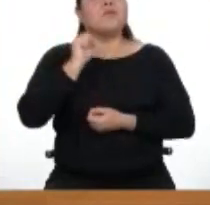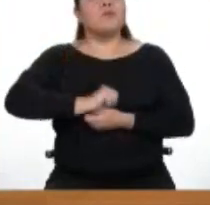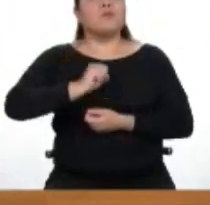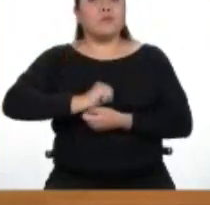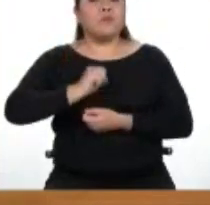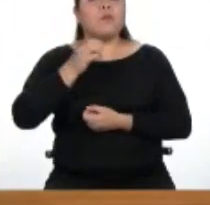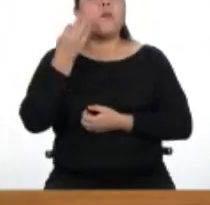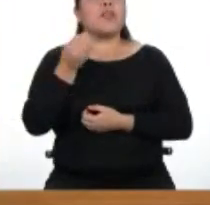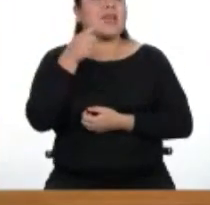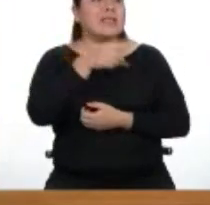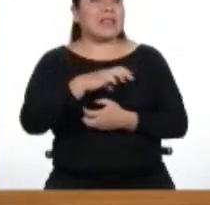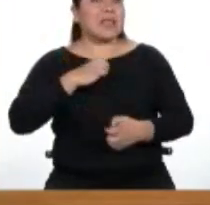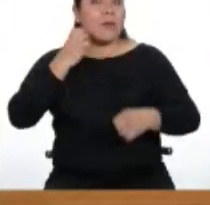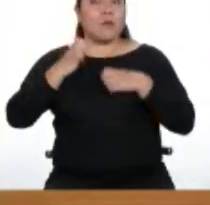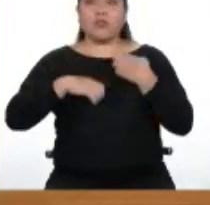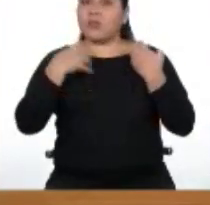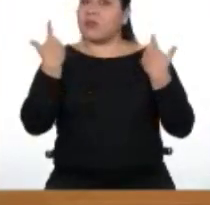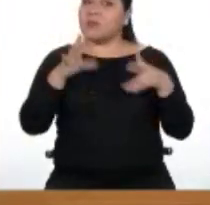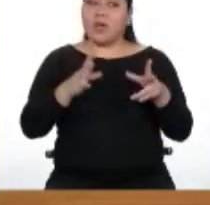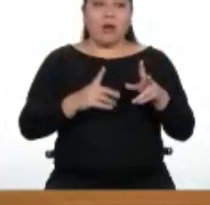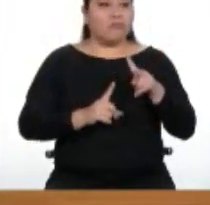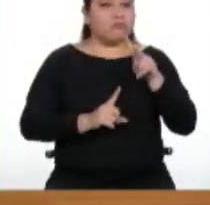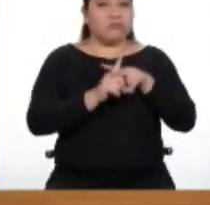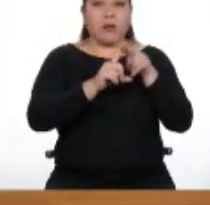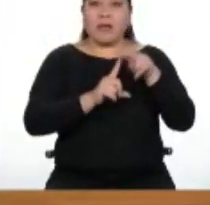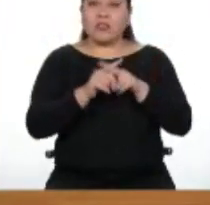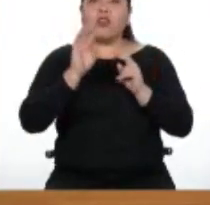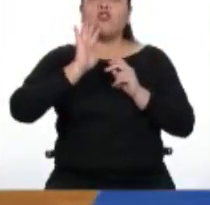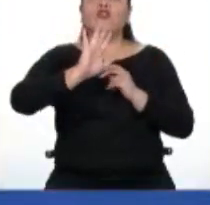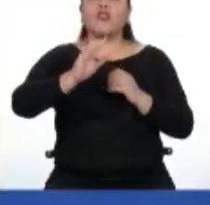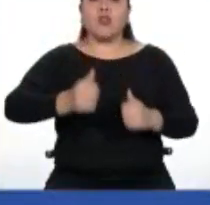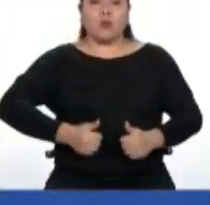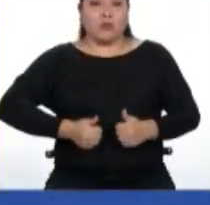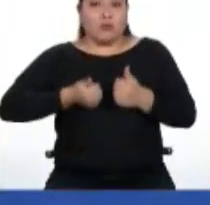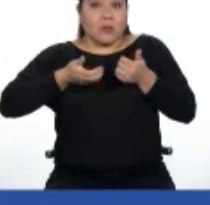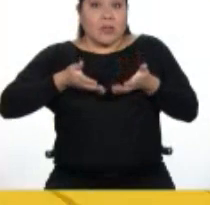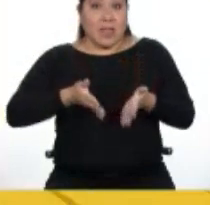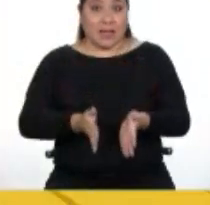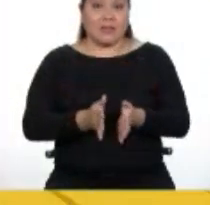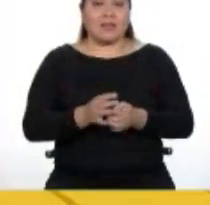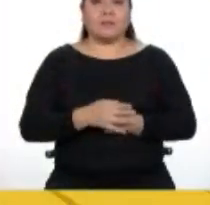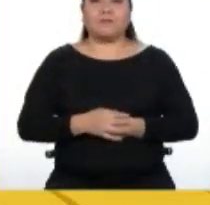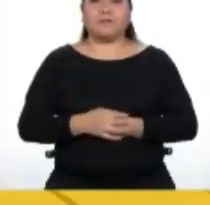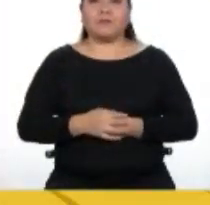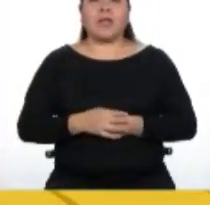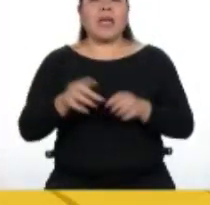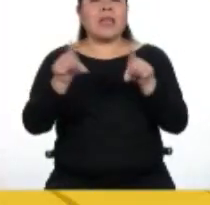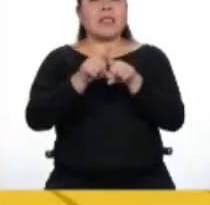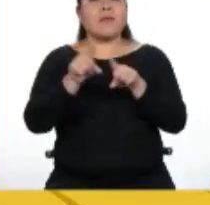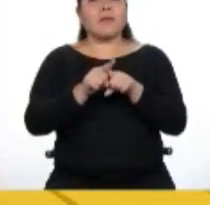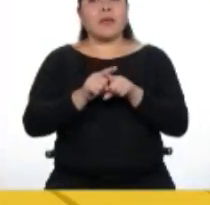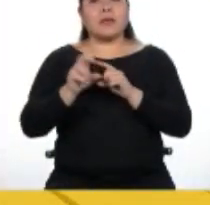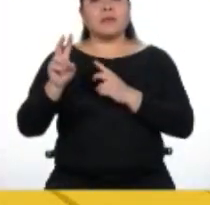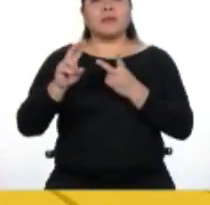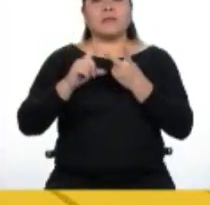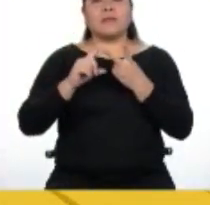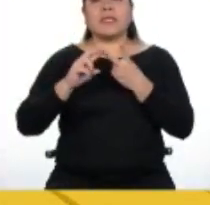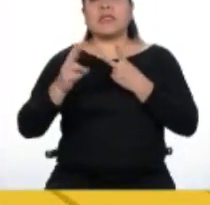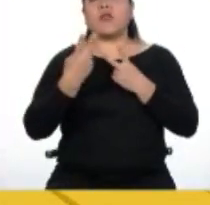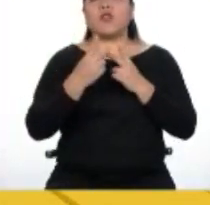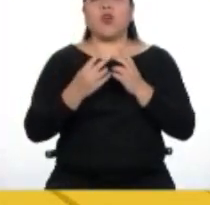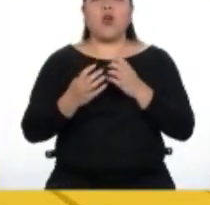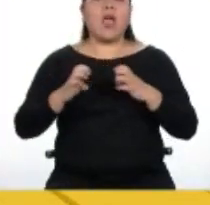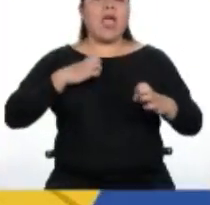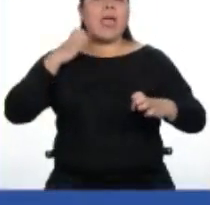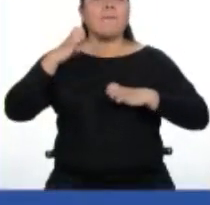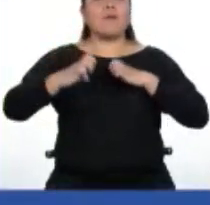emociones las tienes desde que naces, como dije. Y bueno, también están las emociones secundarias que